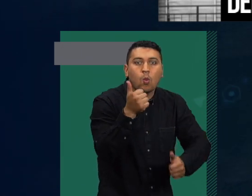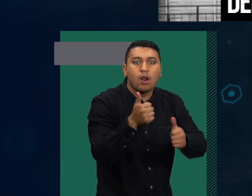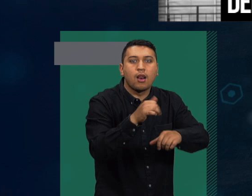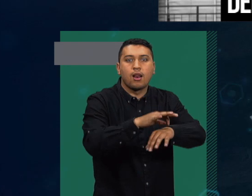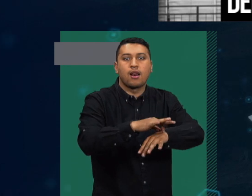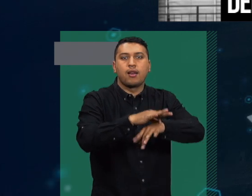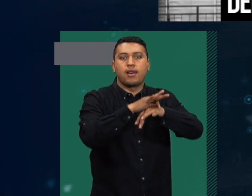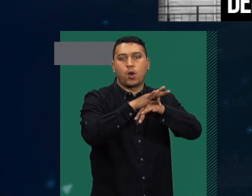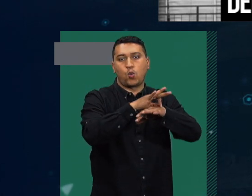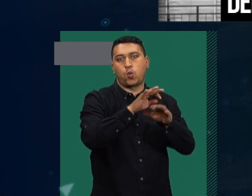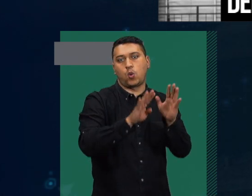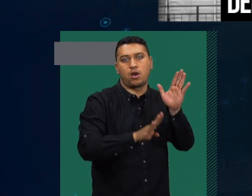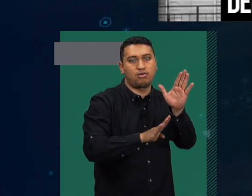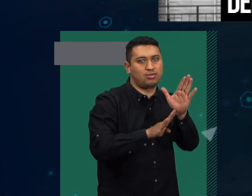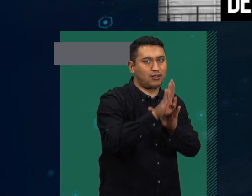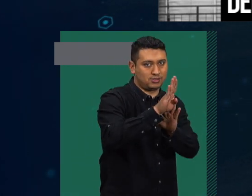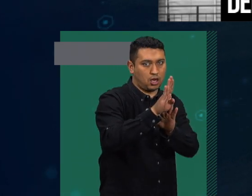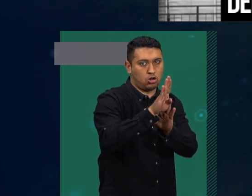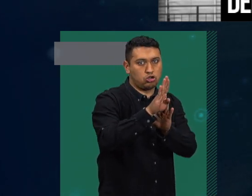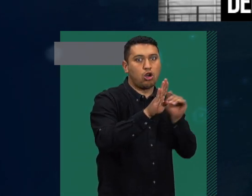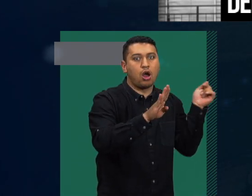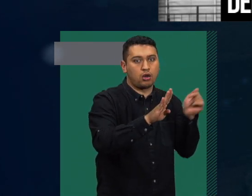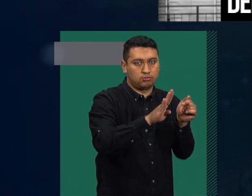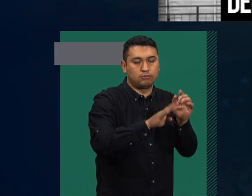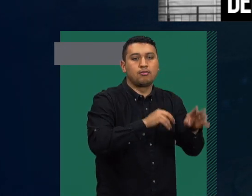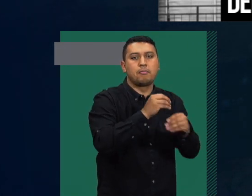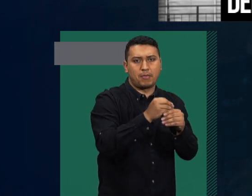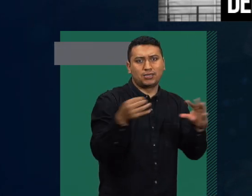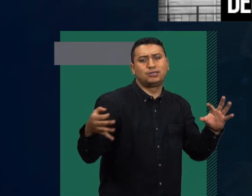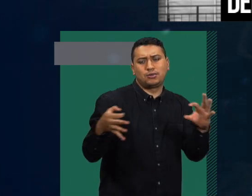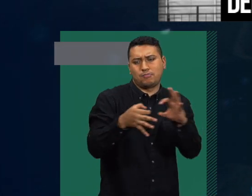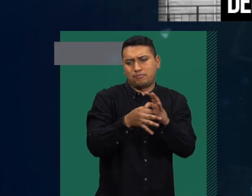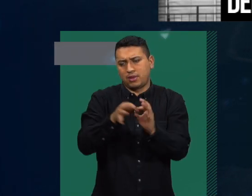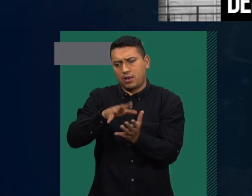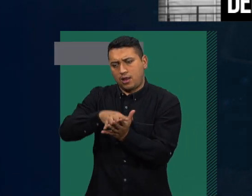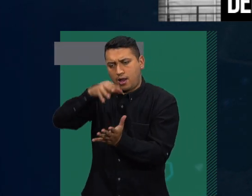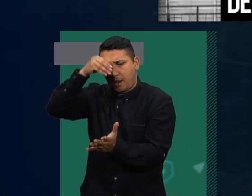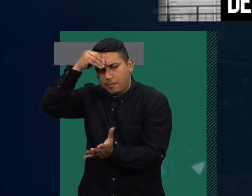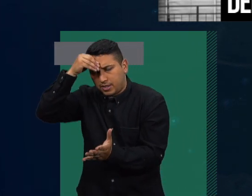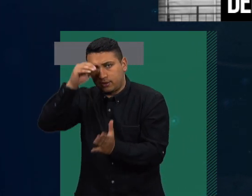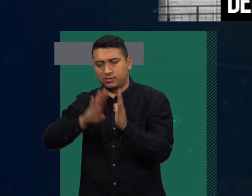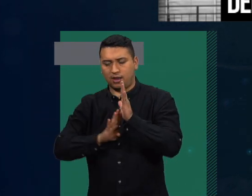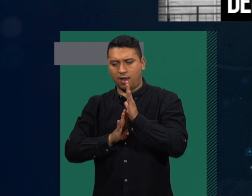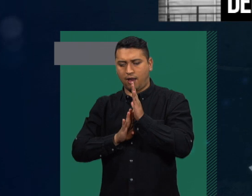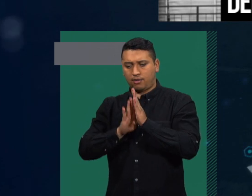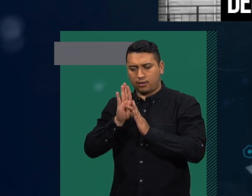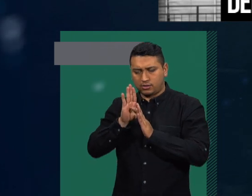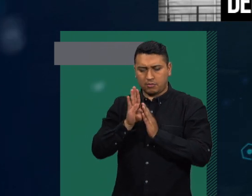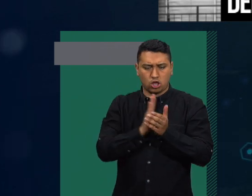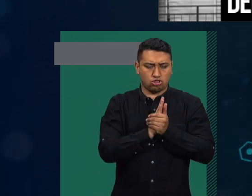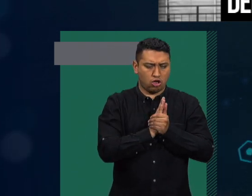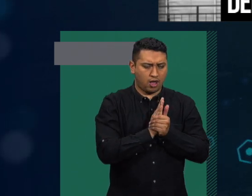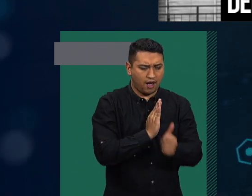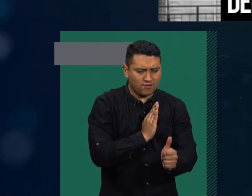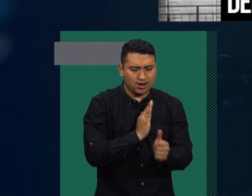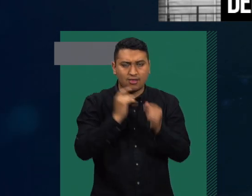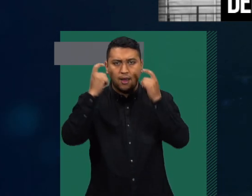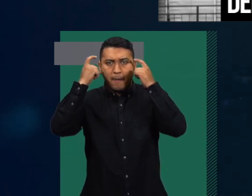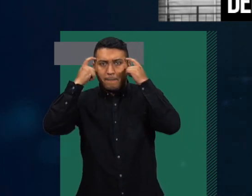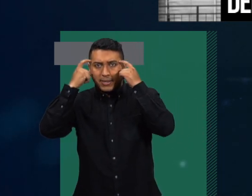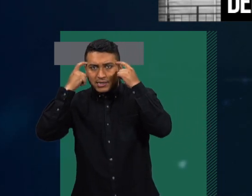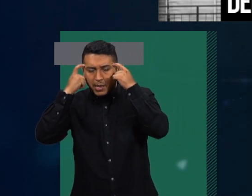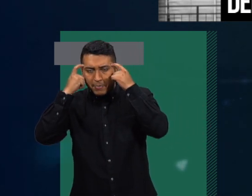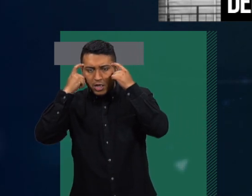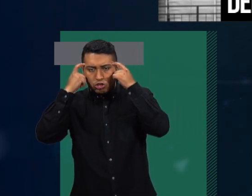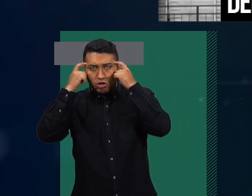neurodesarrollo y lo que va con eso. Aprendizaje, crecimiento, habilidades, pensamiento,